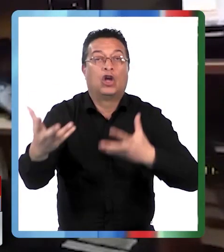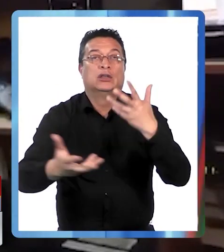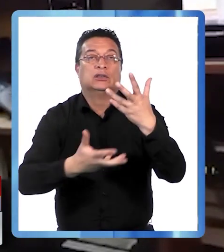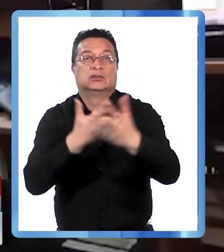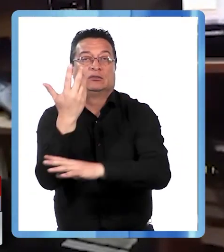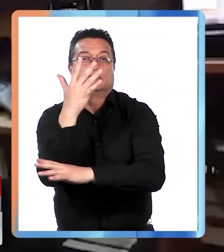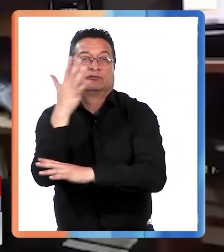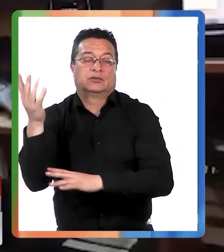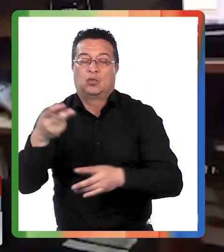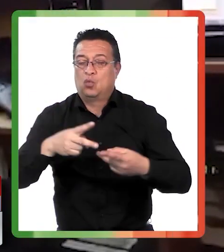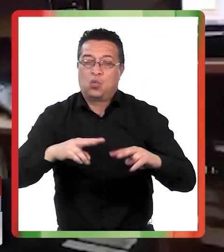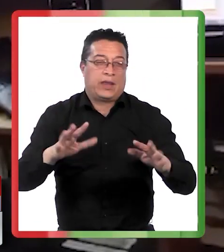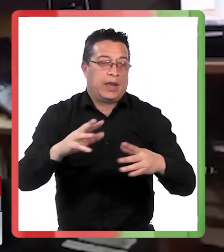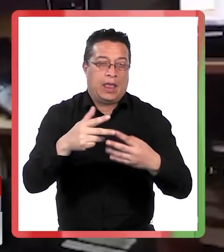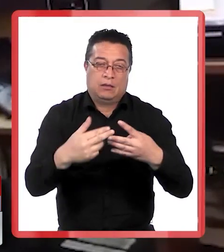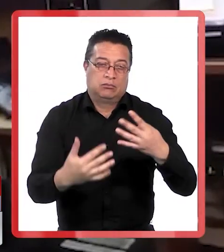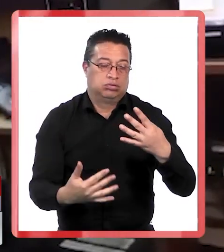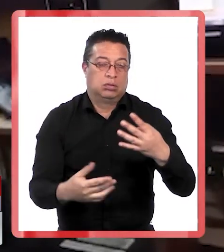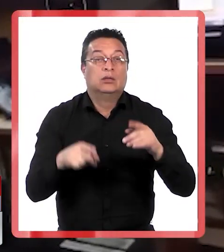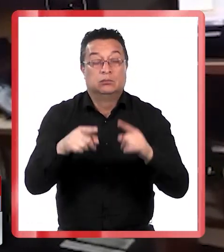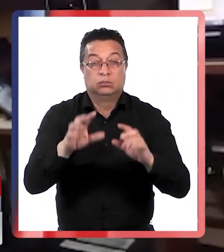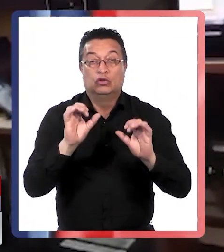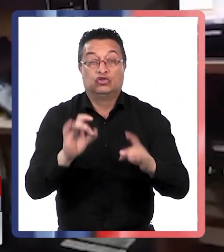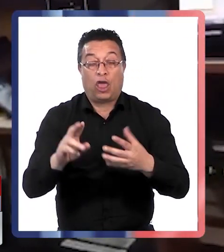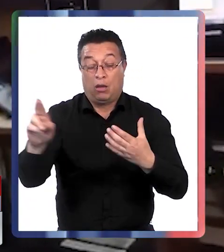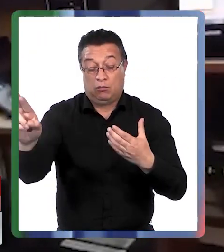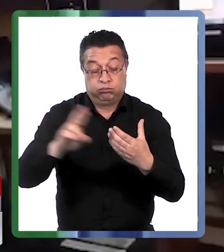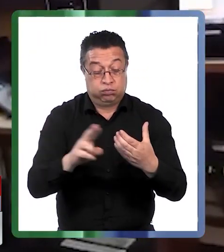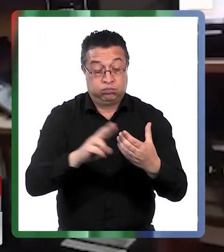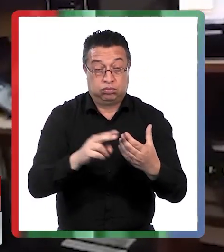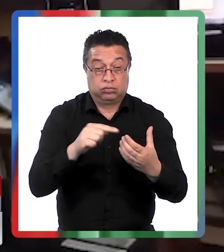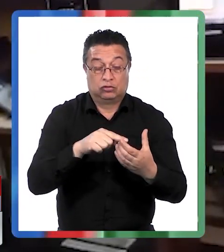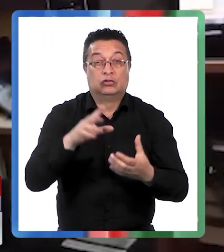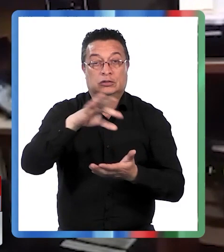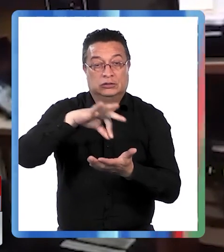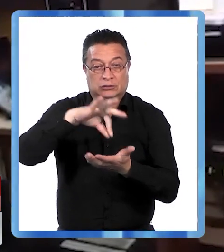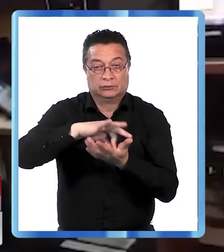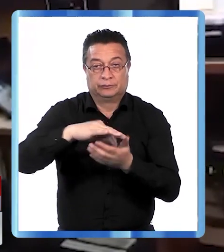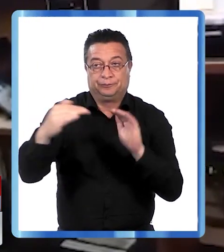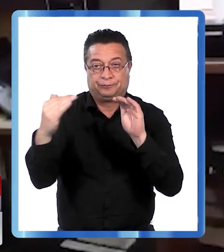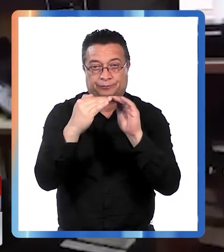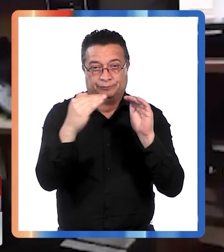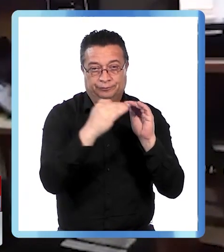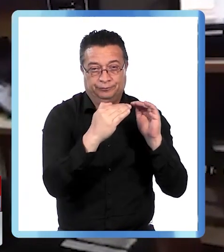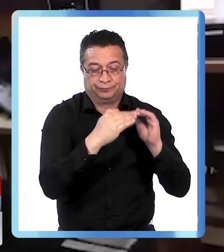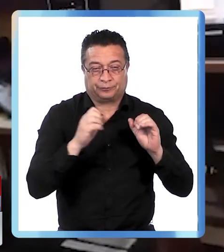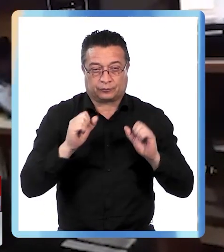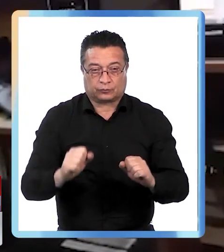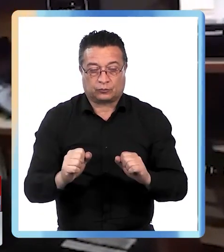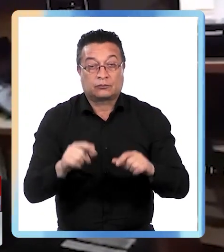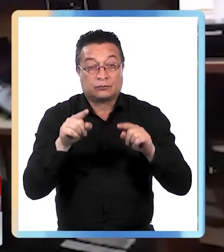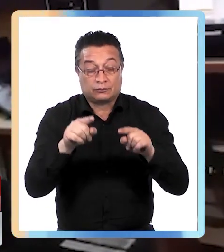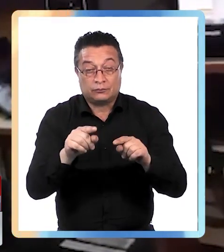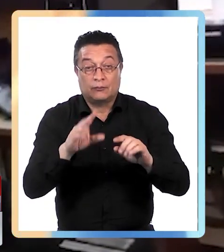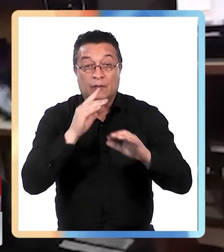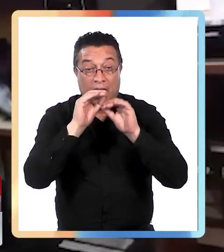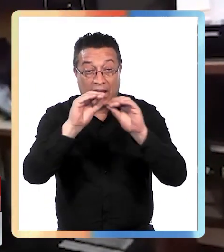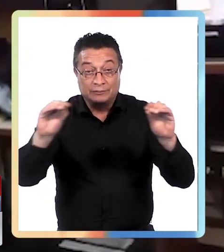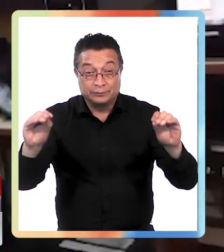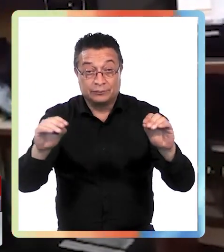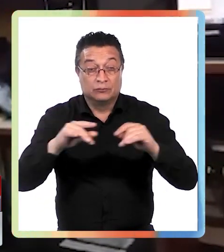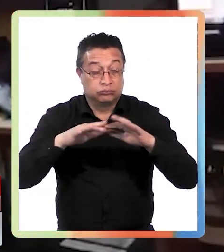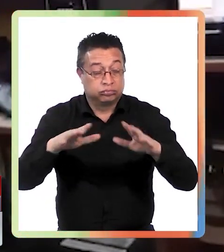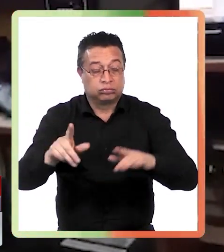o incendios forestales es importante que sepas que solo llegará a aquellos teléfonos que sean compatibles esta alerta masiva